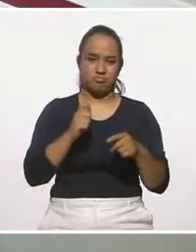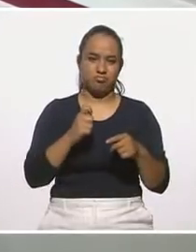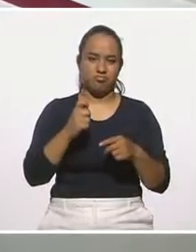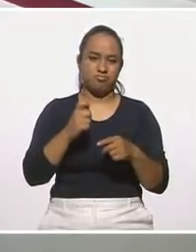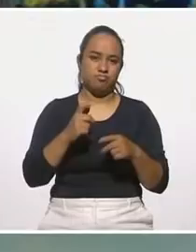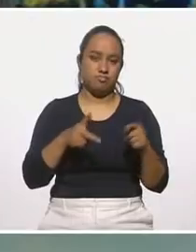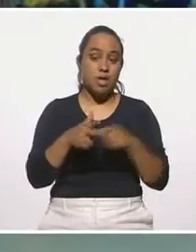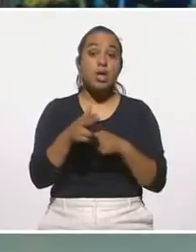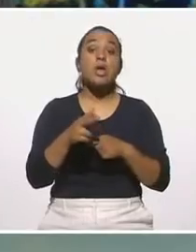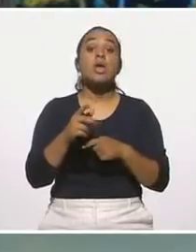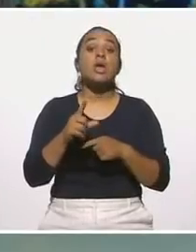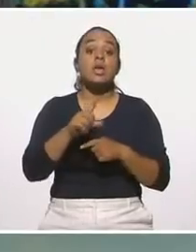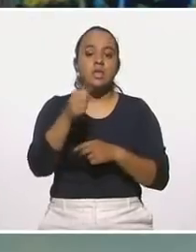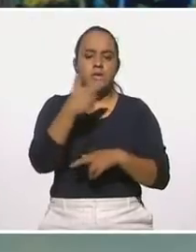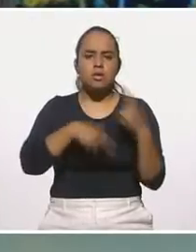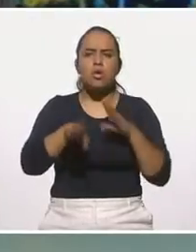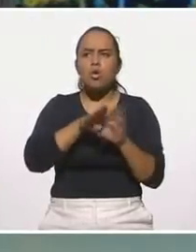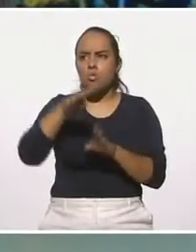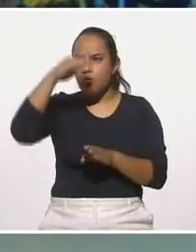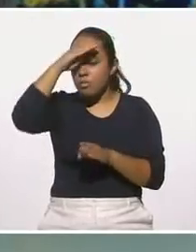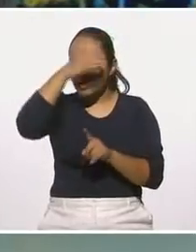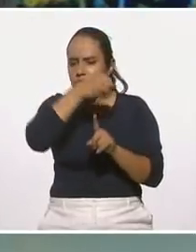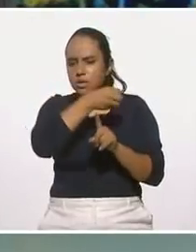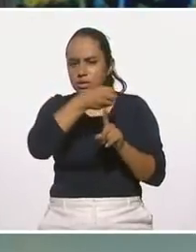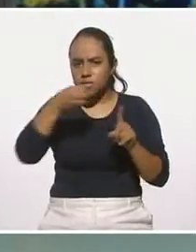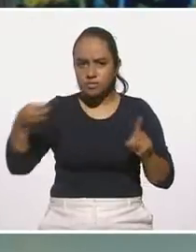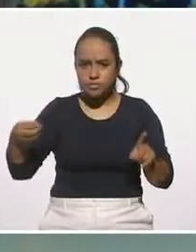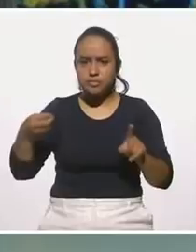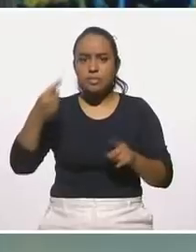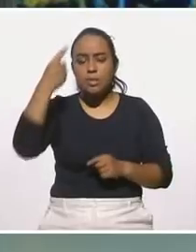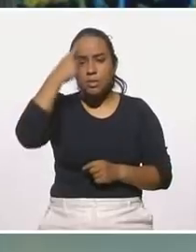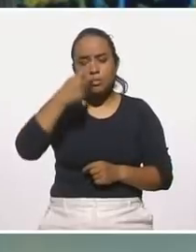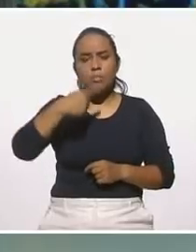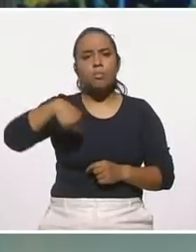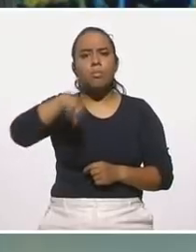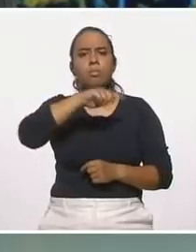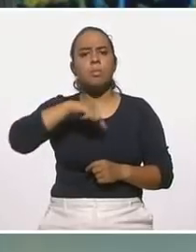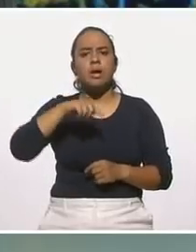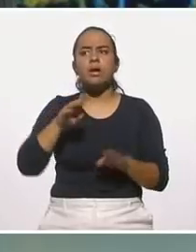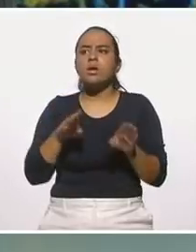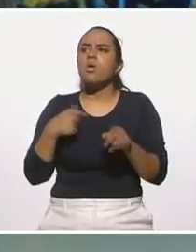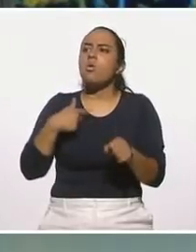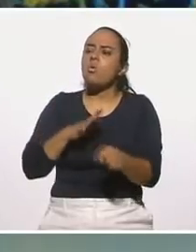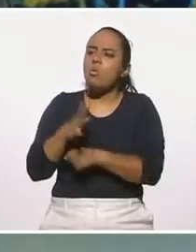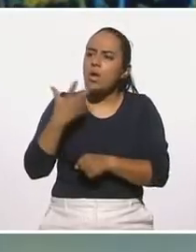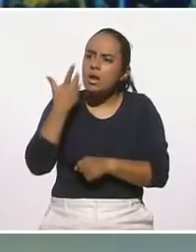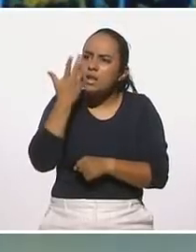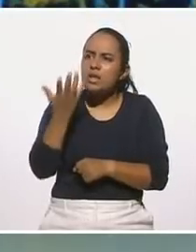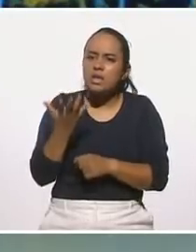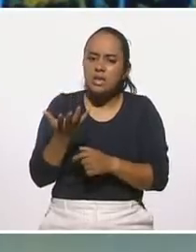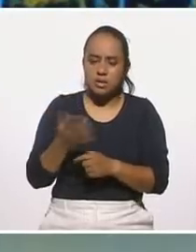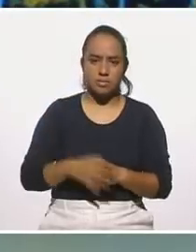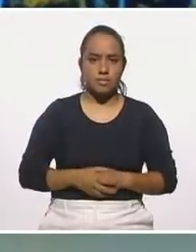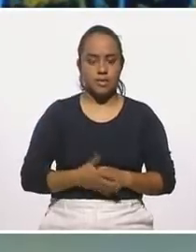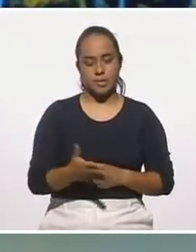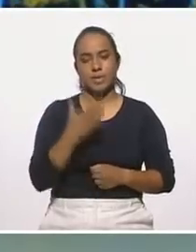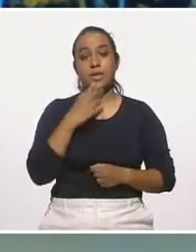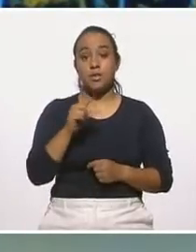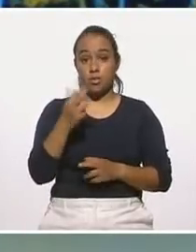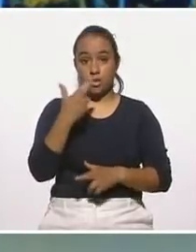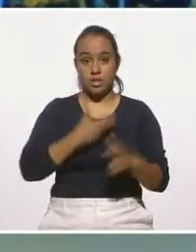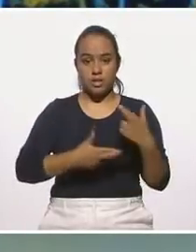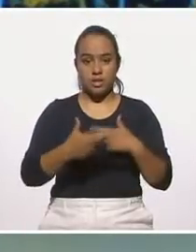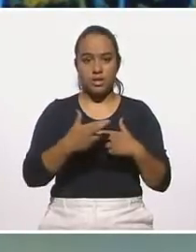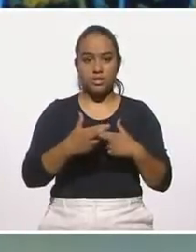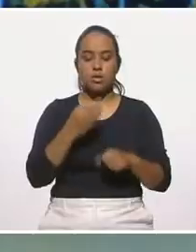bien a plasmar nuestros pensamientos y tener una estructura para poder visualizar hacia donde queremos ir, ¿no? Muy bien, pues regresamos